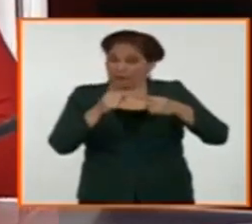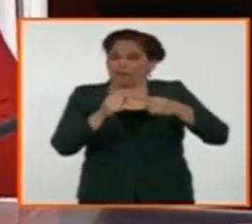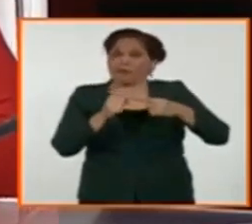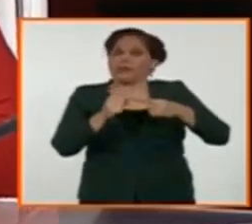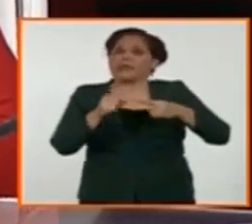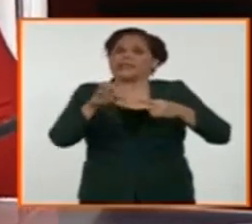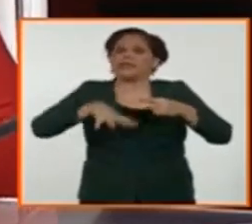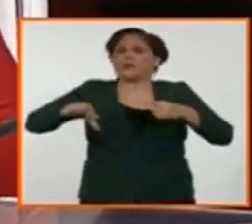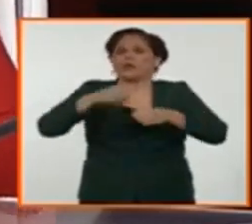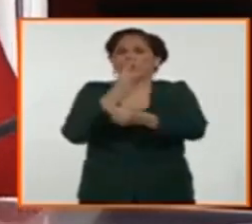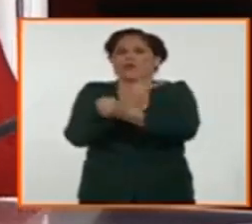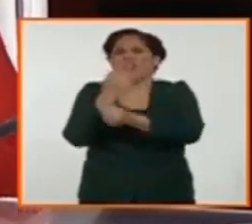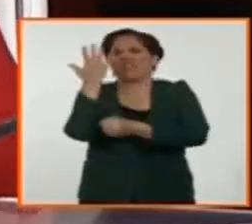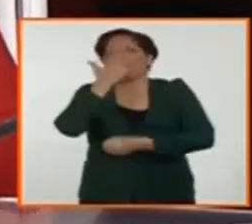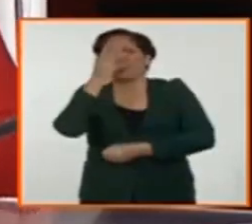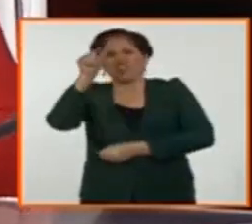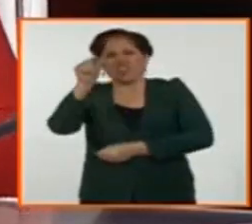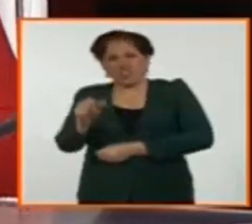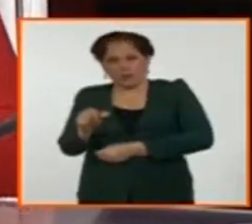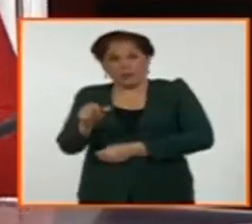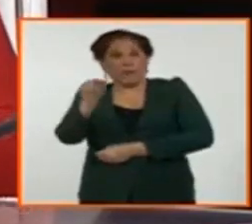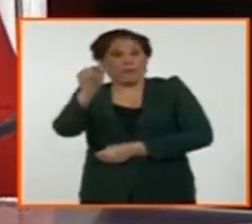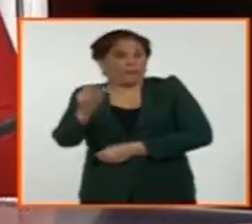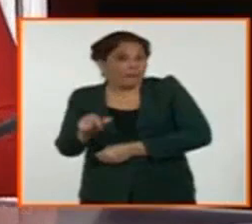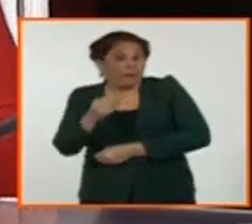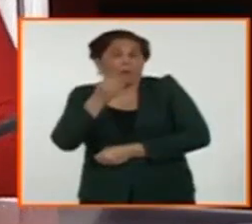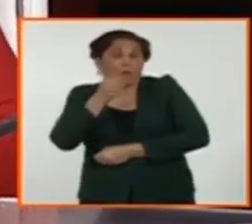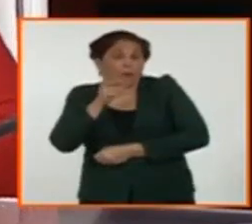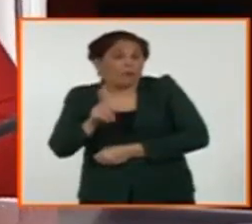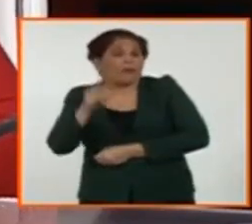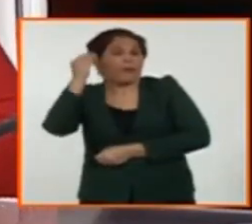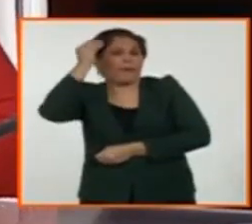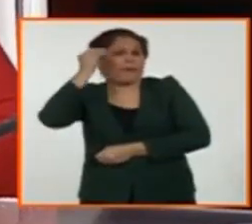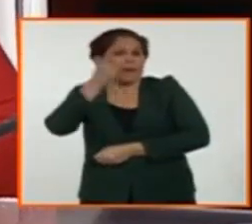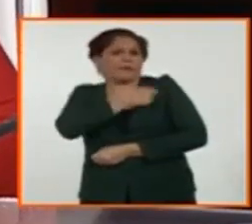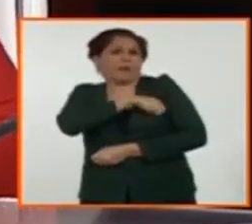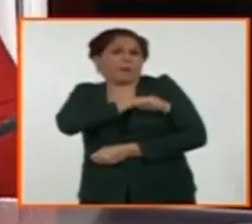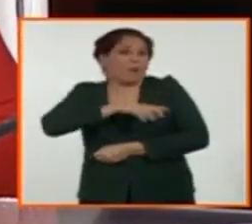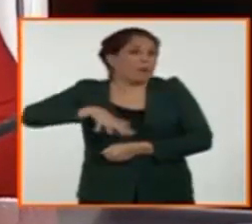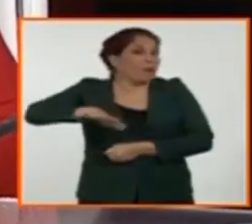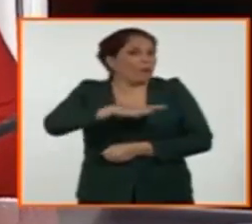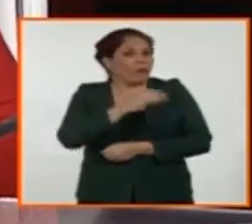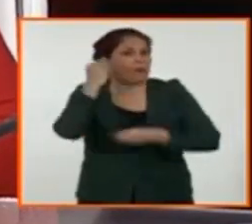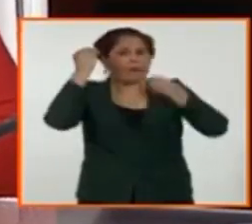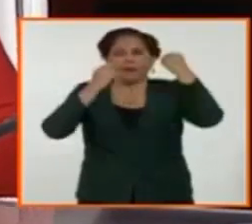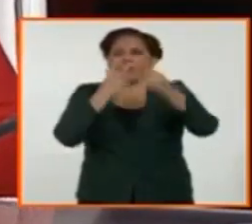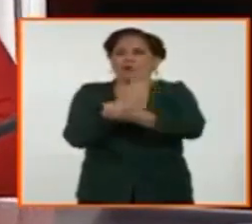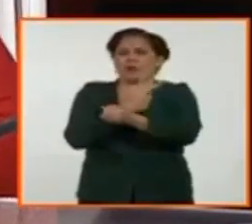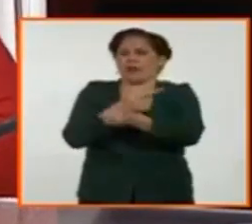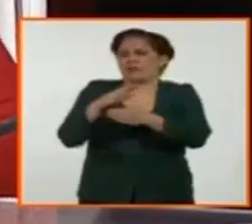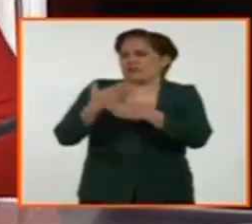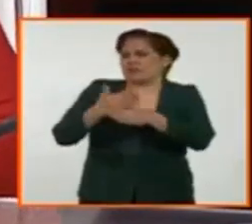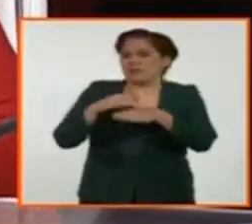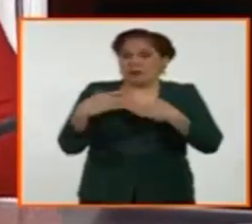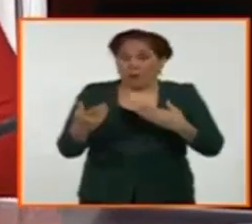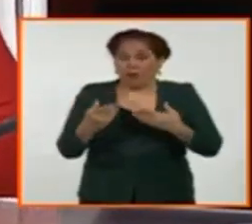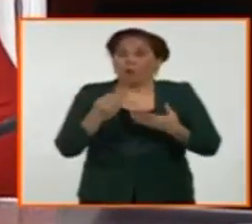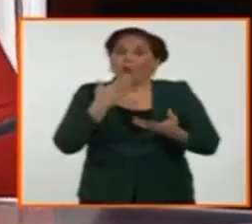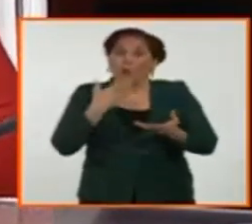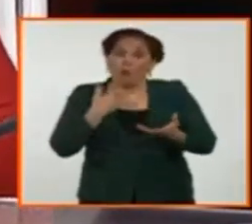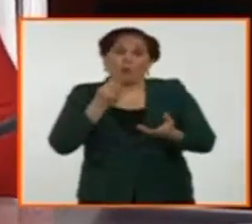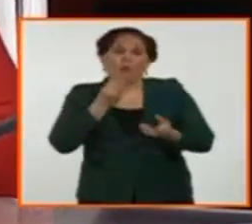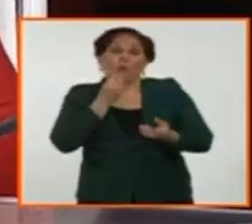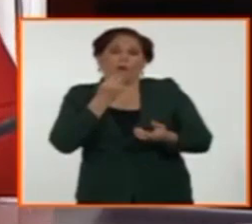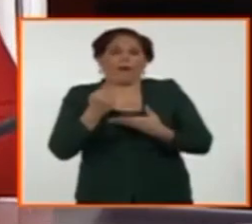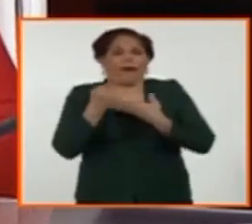de vulnerabilidad y con ello de los perfiles y por lo tanto cómo se piensa la población meta de la política, también en los instrumentos de la política,